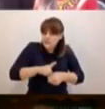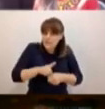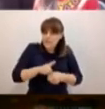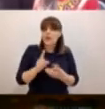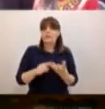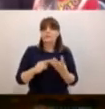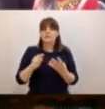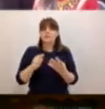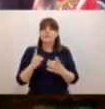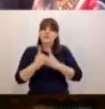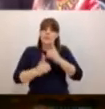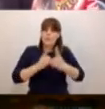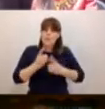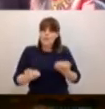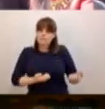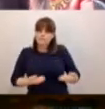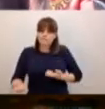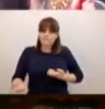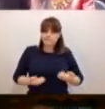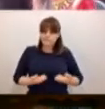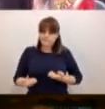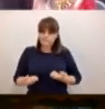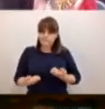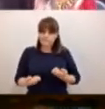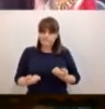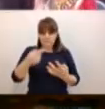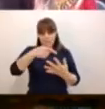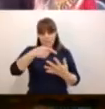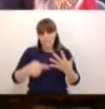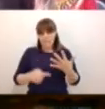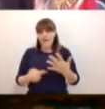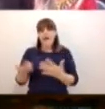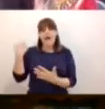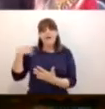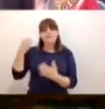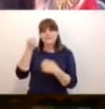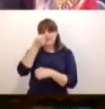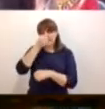ejercicio. Y esto ha mencionado mucho el secretario.